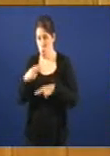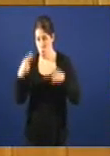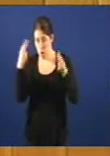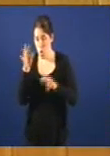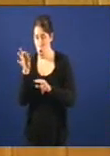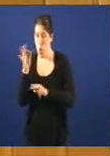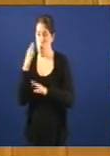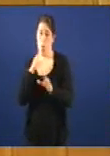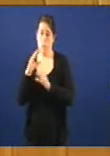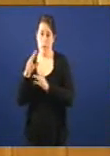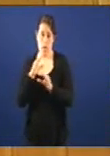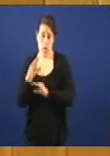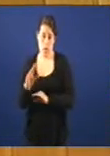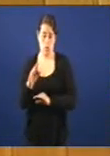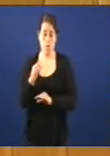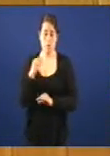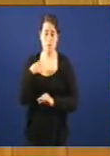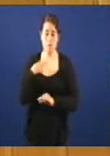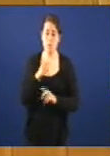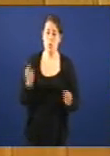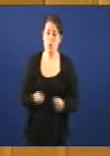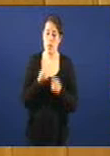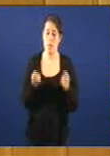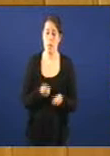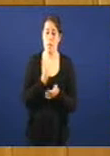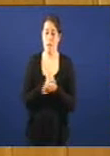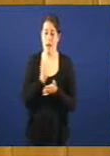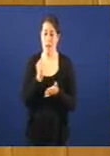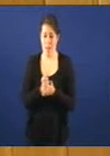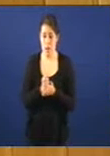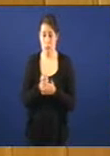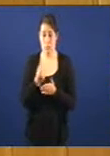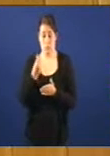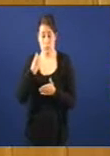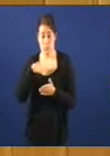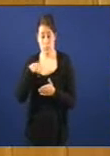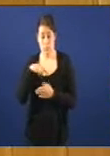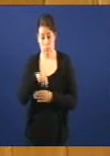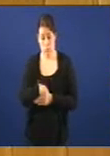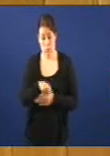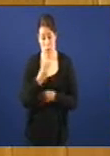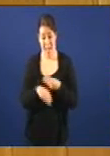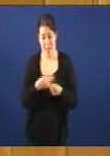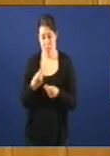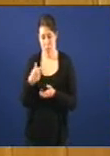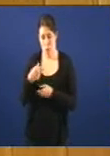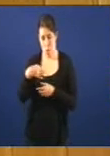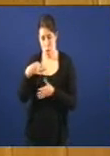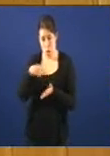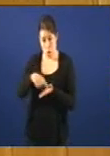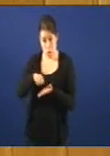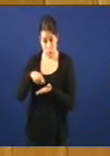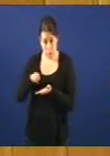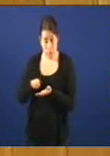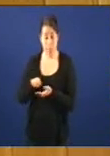de comunicación ou de feitos como a promoción da marca en Madrid Fusión sendo a única conserveira en facelo. Xa que logo